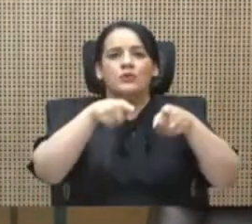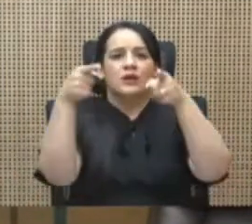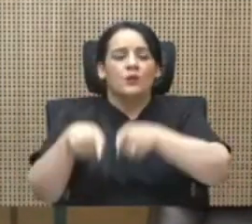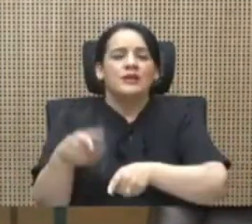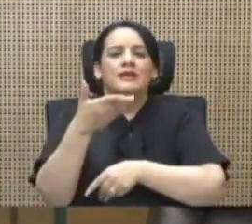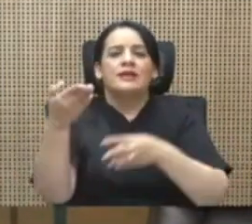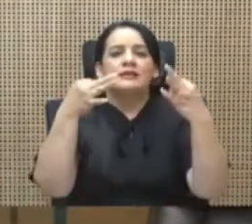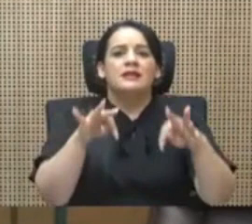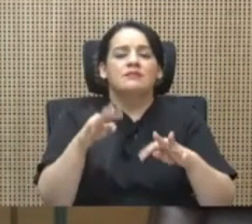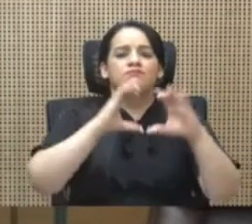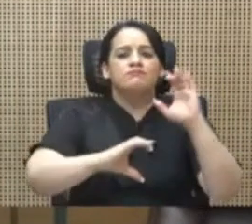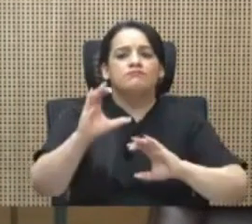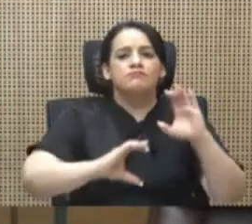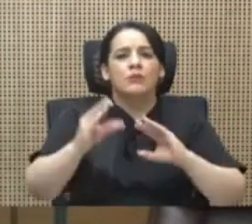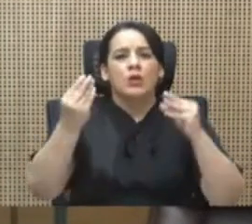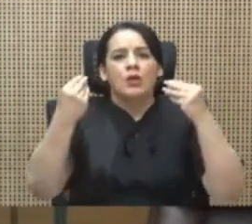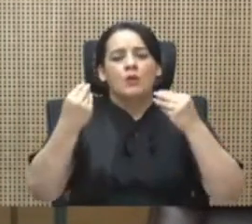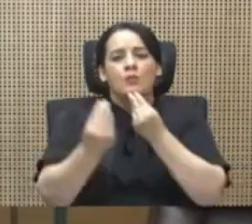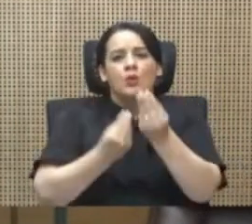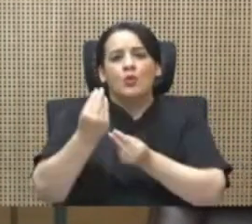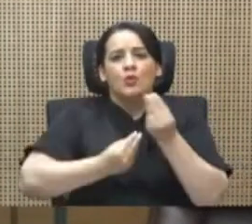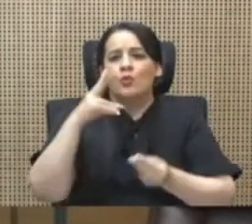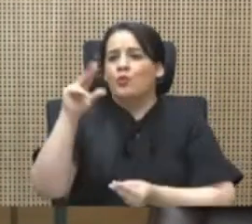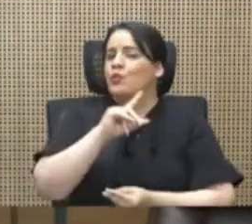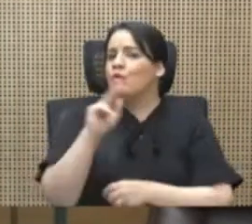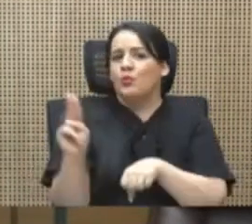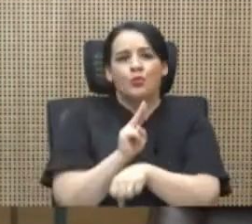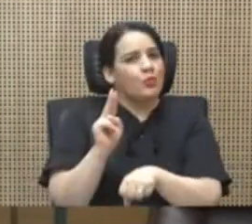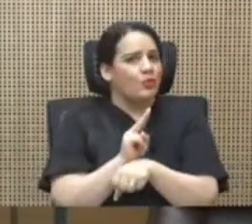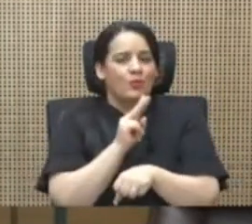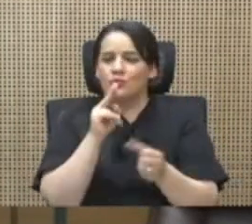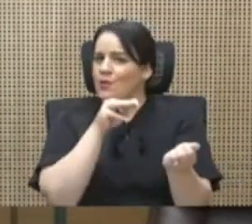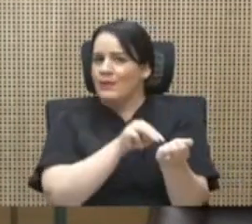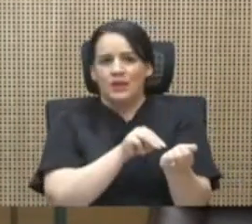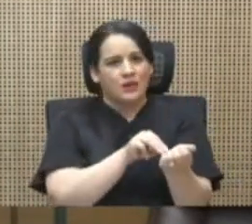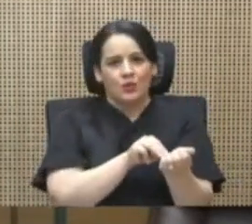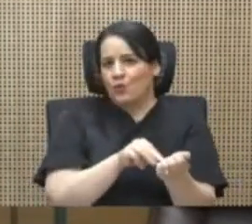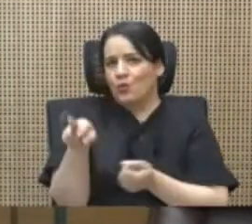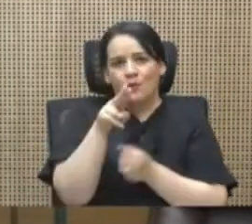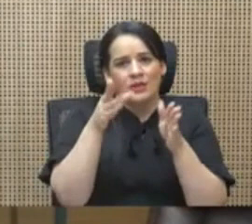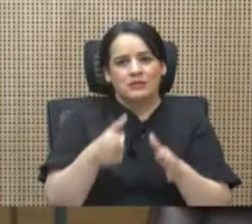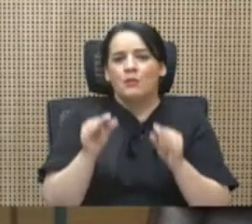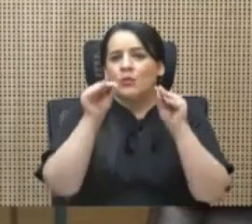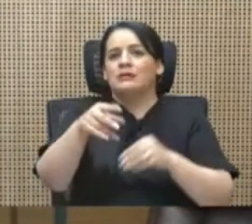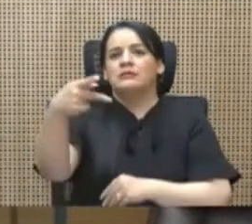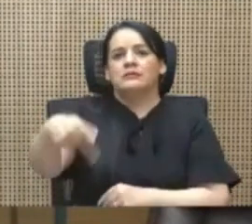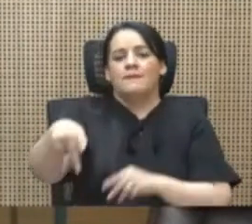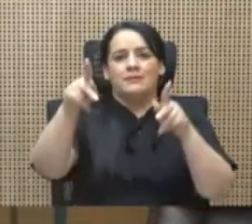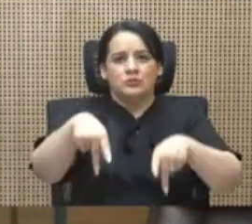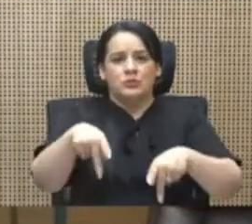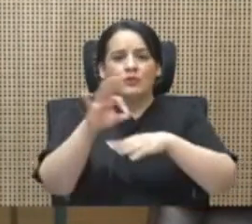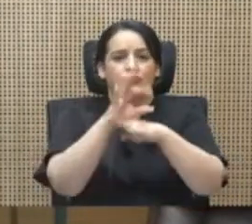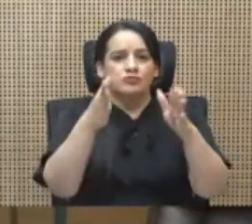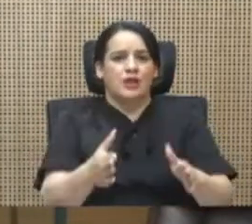que se tratara de comercializar productos que no eran de uso médico, compañeros, poniendo en riesgo al personal de la caja y